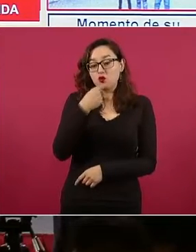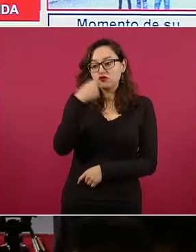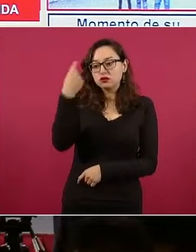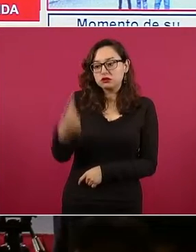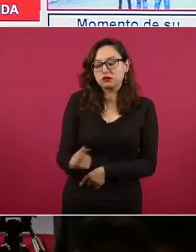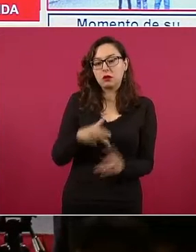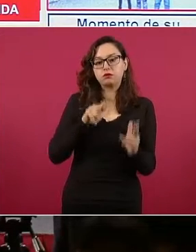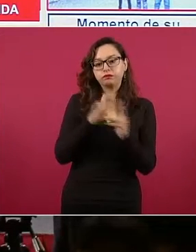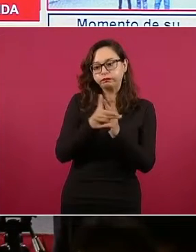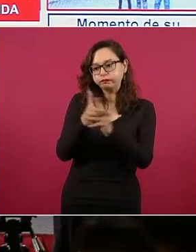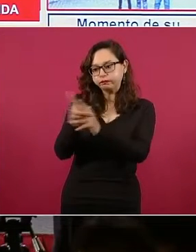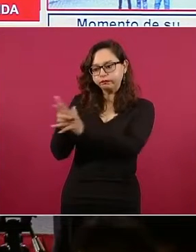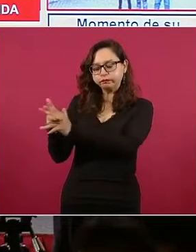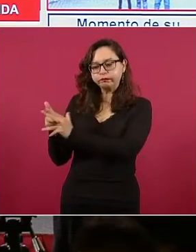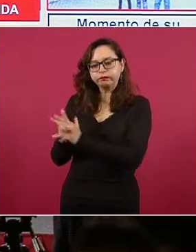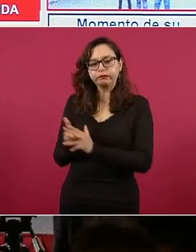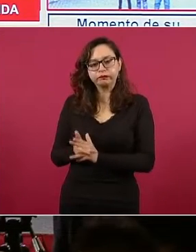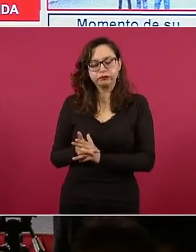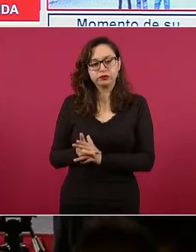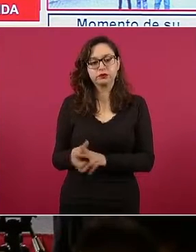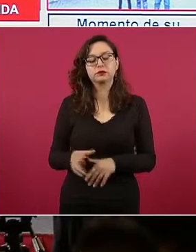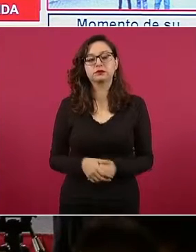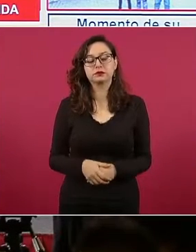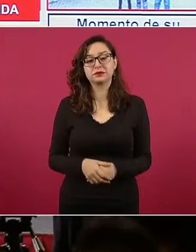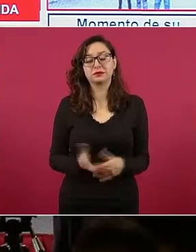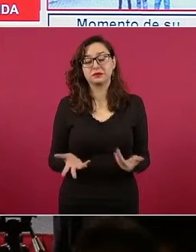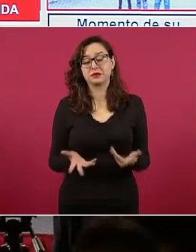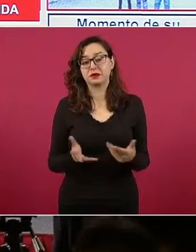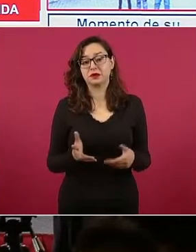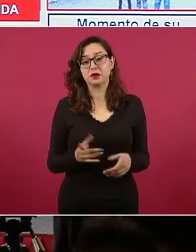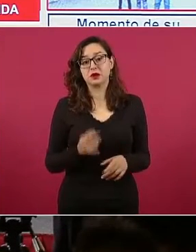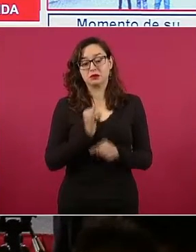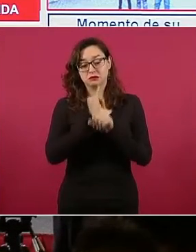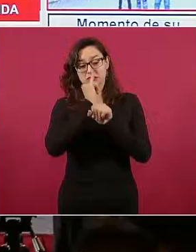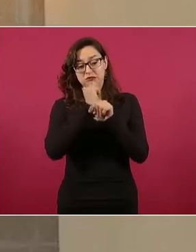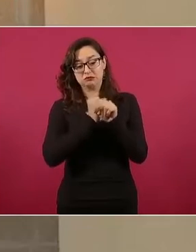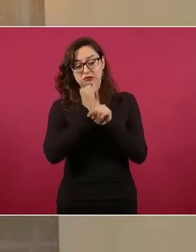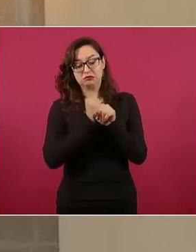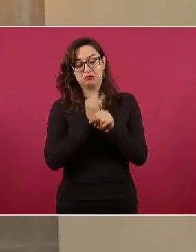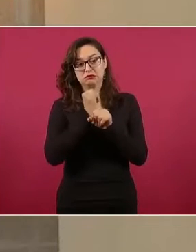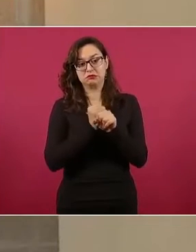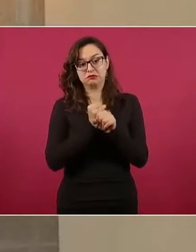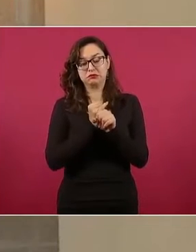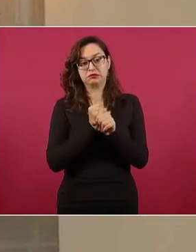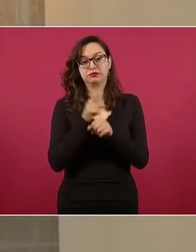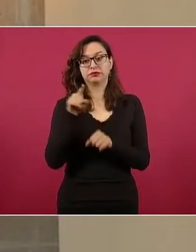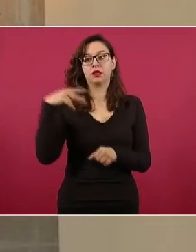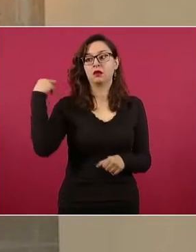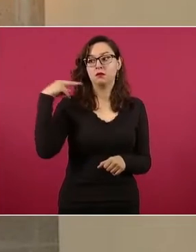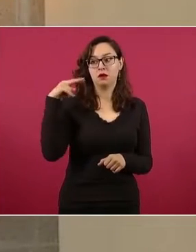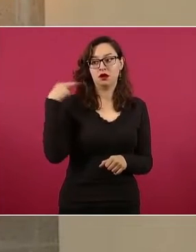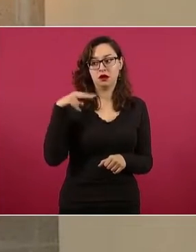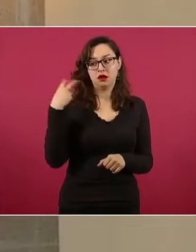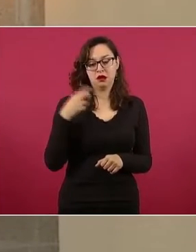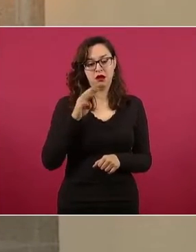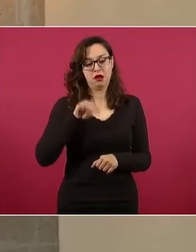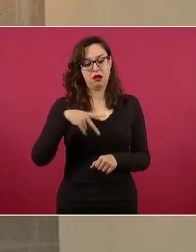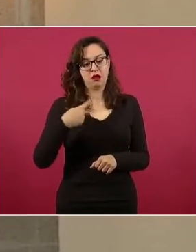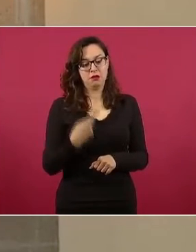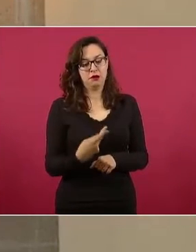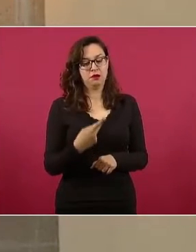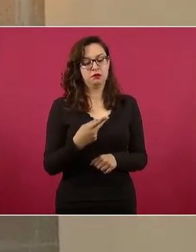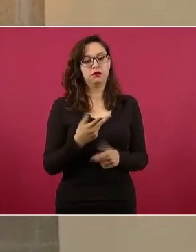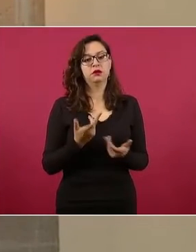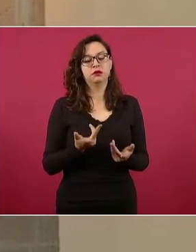de Boca del Río Veracruz. Esta es una investigación de la Fiscalía General de Justicia de Veracruz, que encabeza